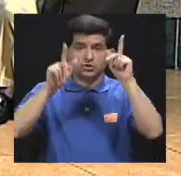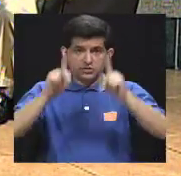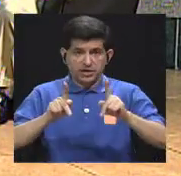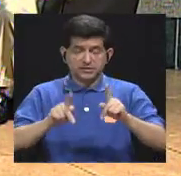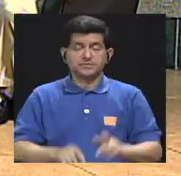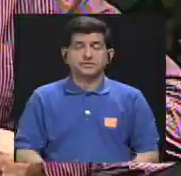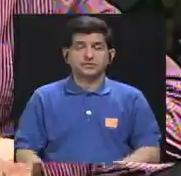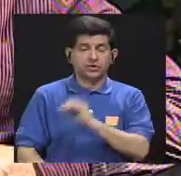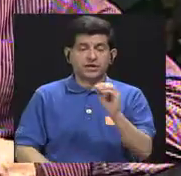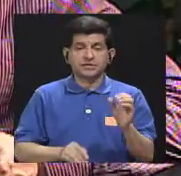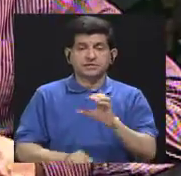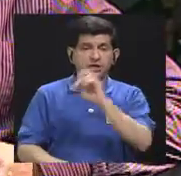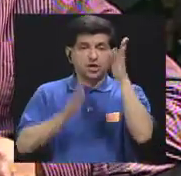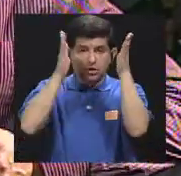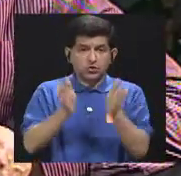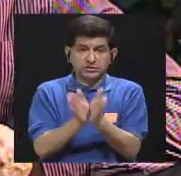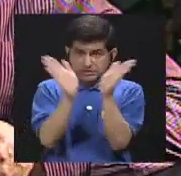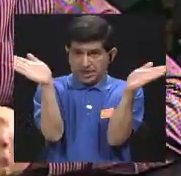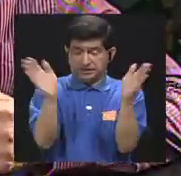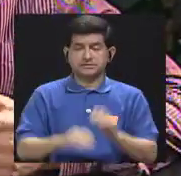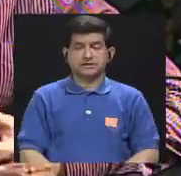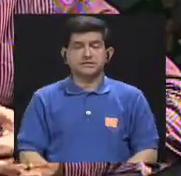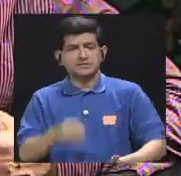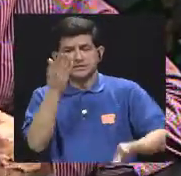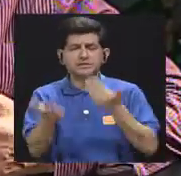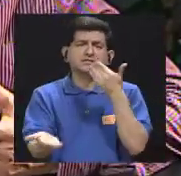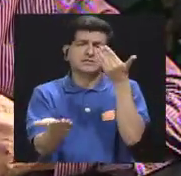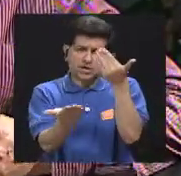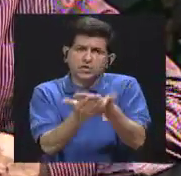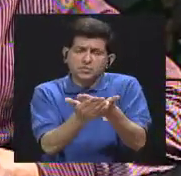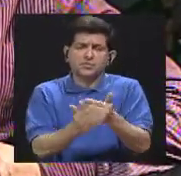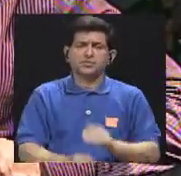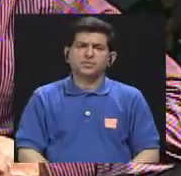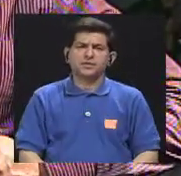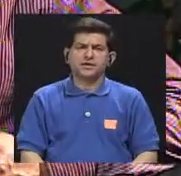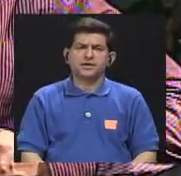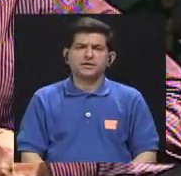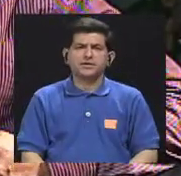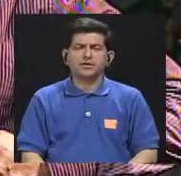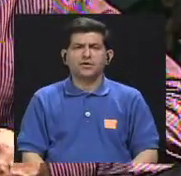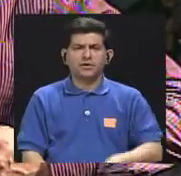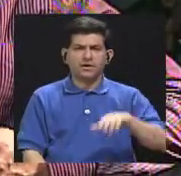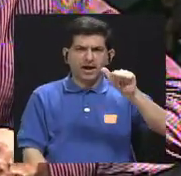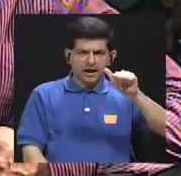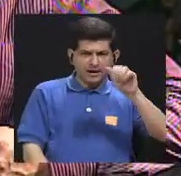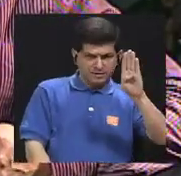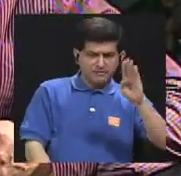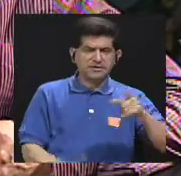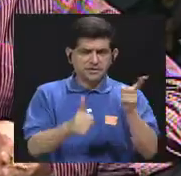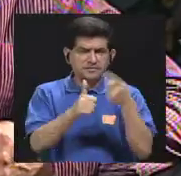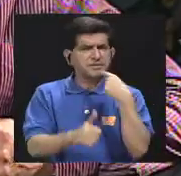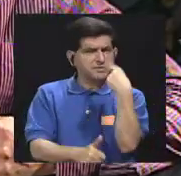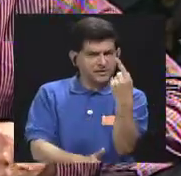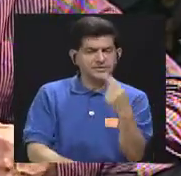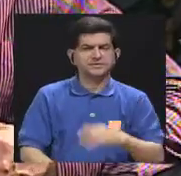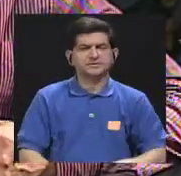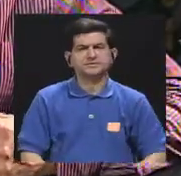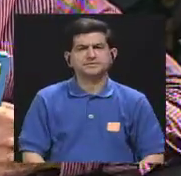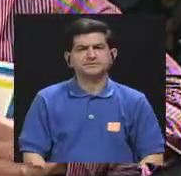costarricenses en general. Entonces, pues sería bueno tal vez, Adriana, comenzar indicando